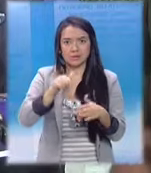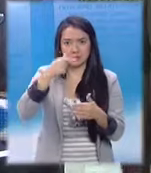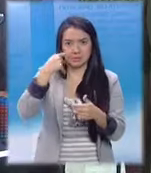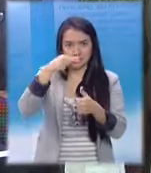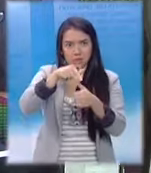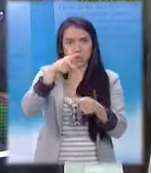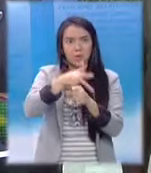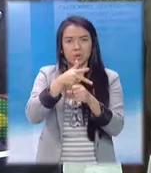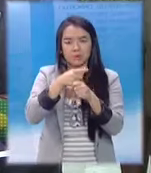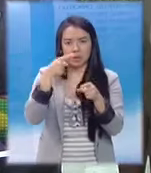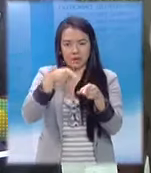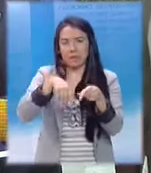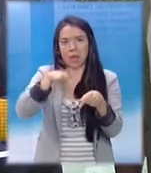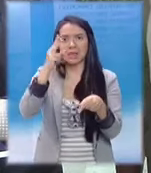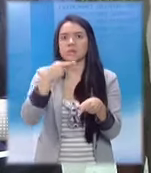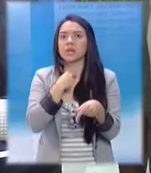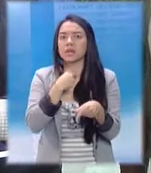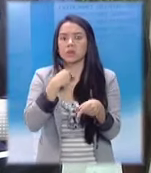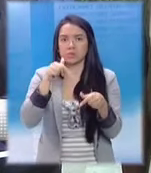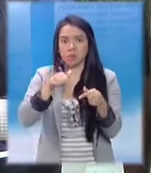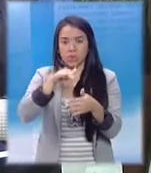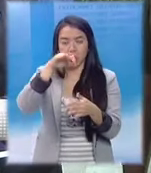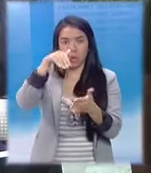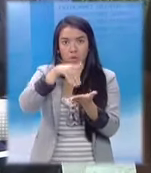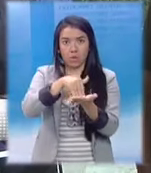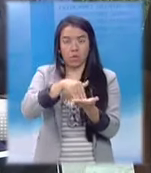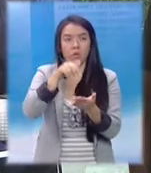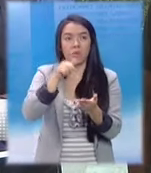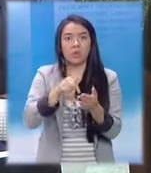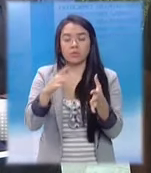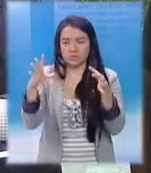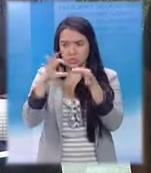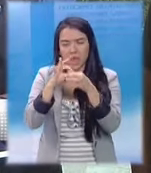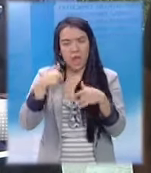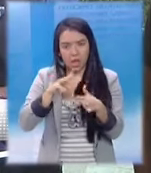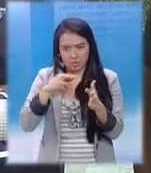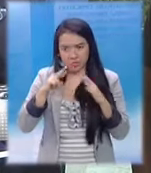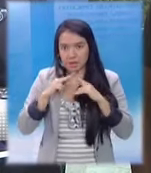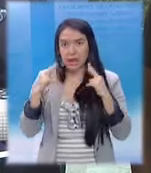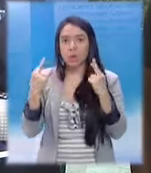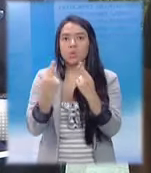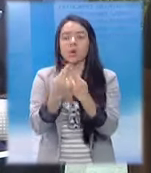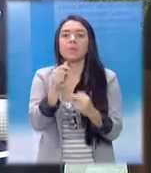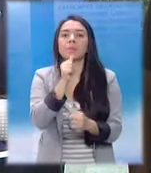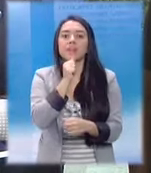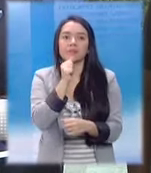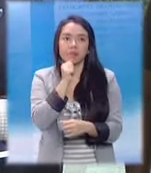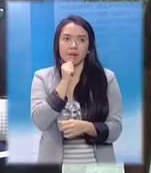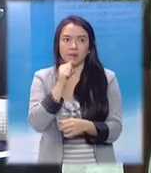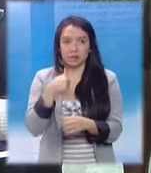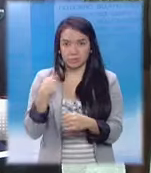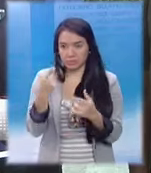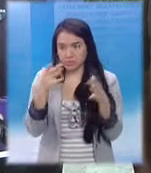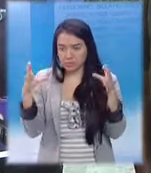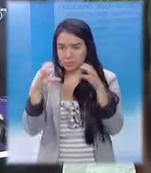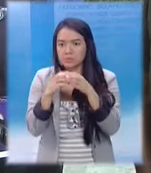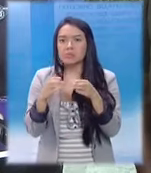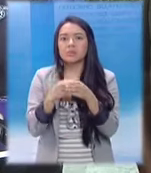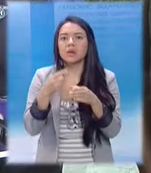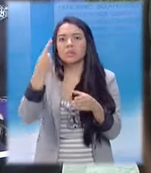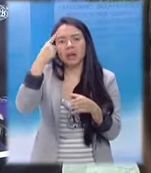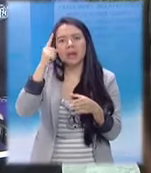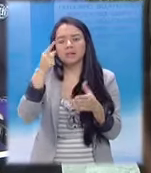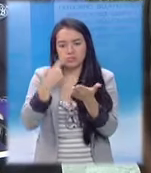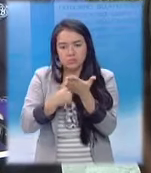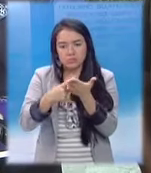Tuve oportunidad de estar reunido con el señor Soros, una reunión privada que tuve con él para darle seguimiento